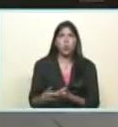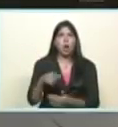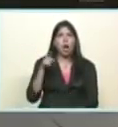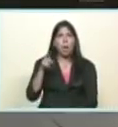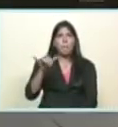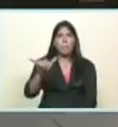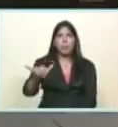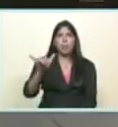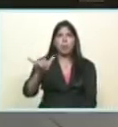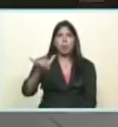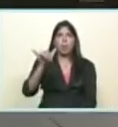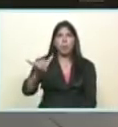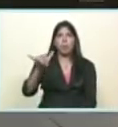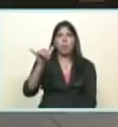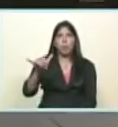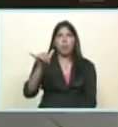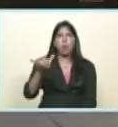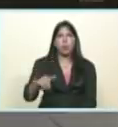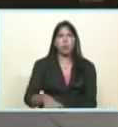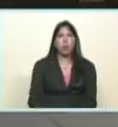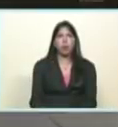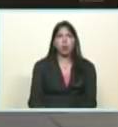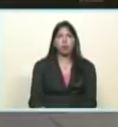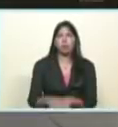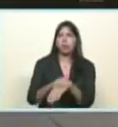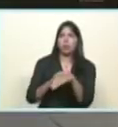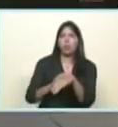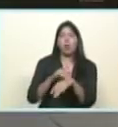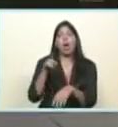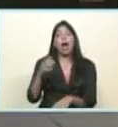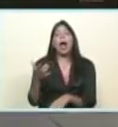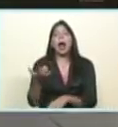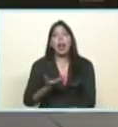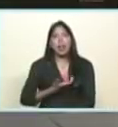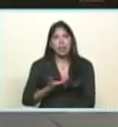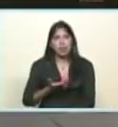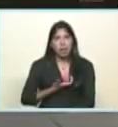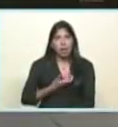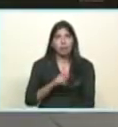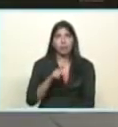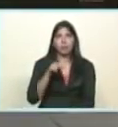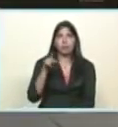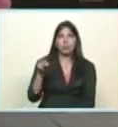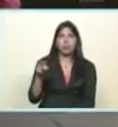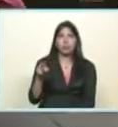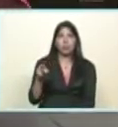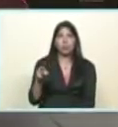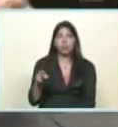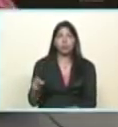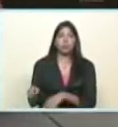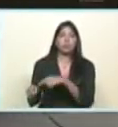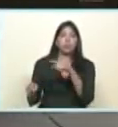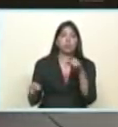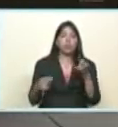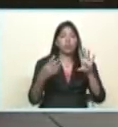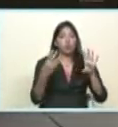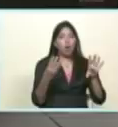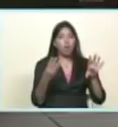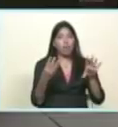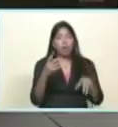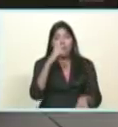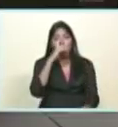8 años gobernador perdón alcalde del municipio Rivarren y 9 años gobernador